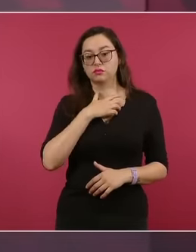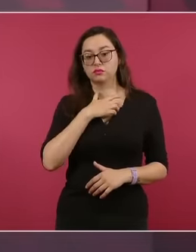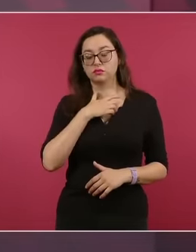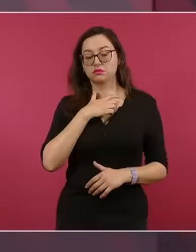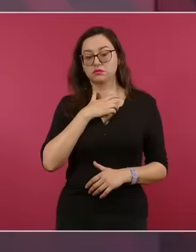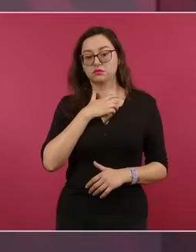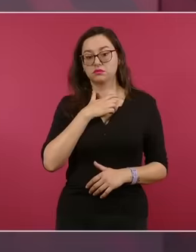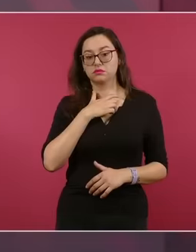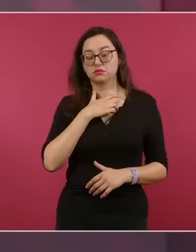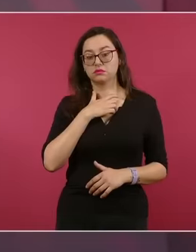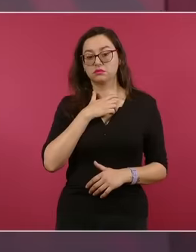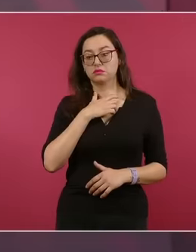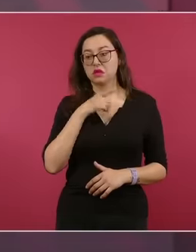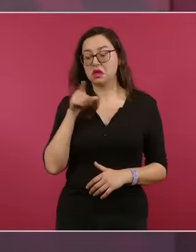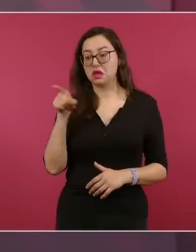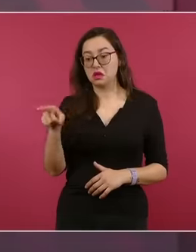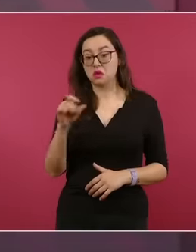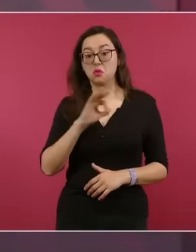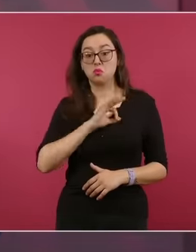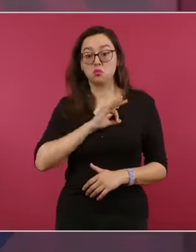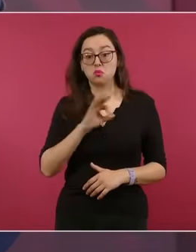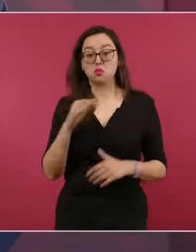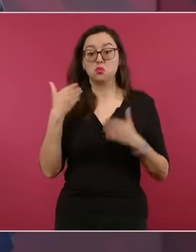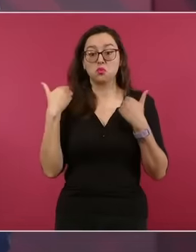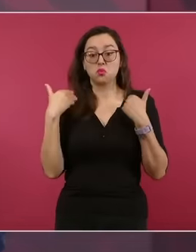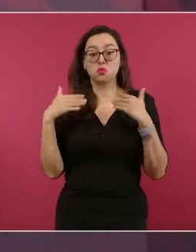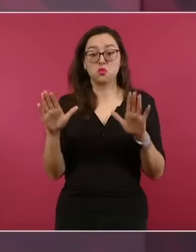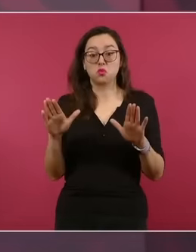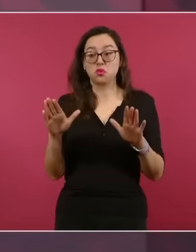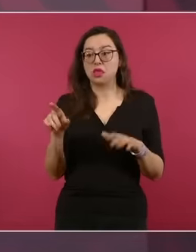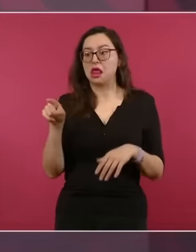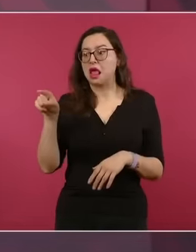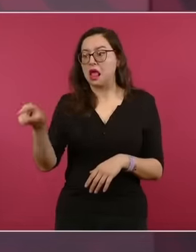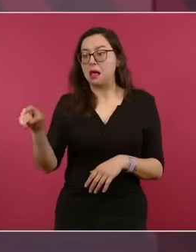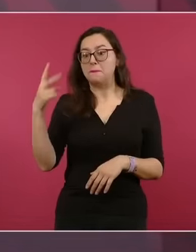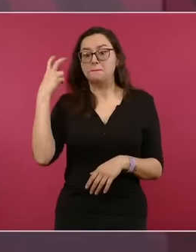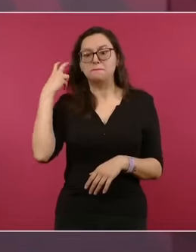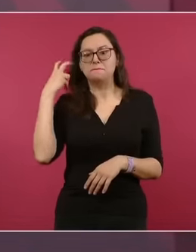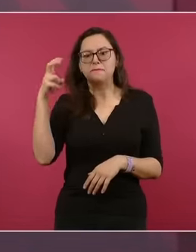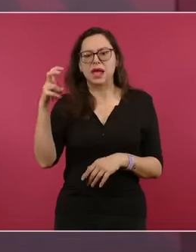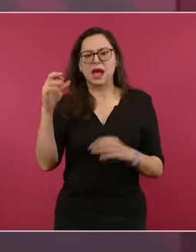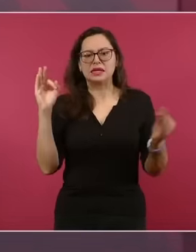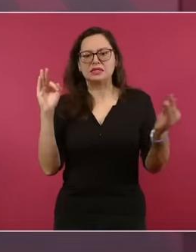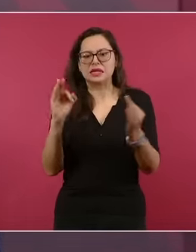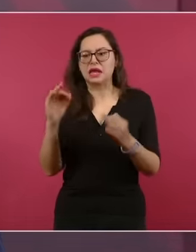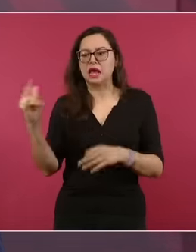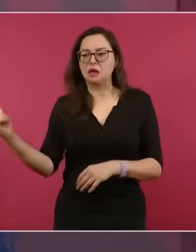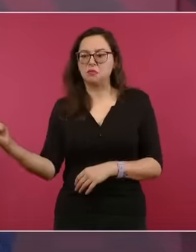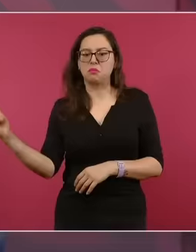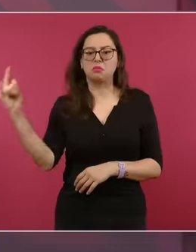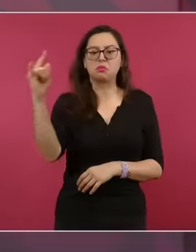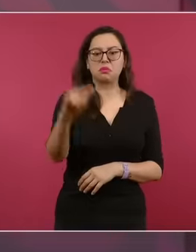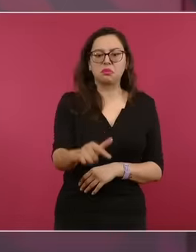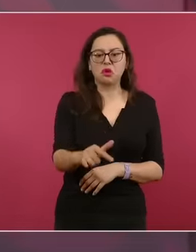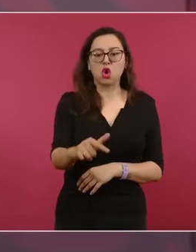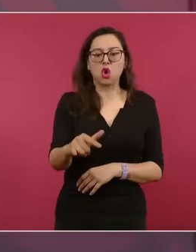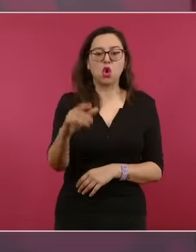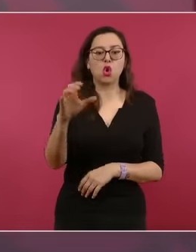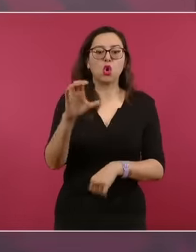que se vaya de Quito a Colombia y ahí la recogen?